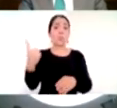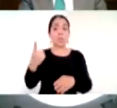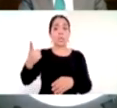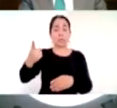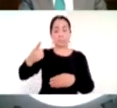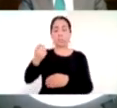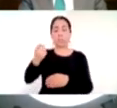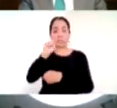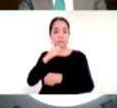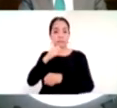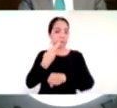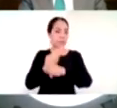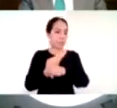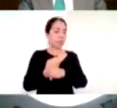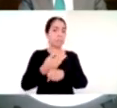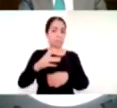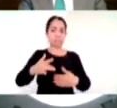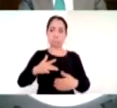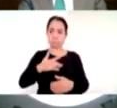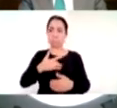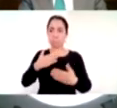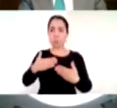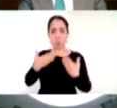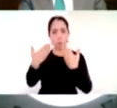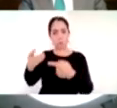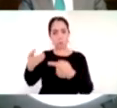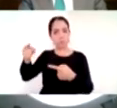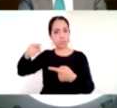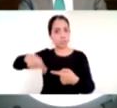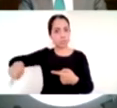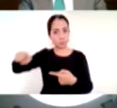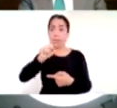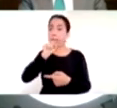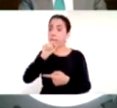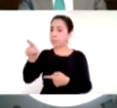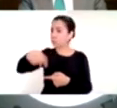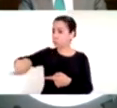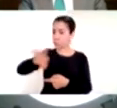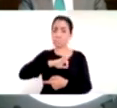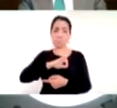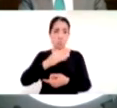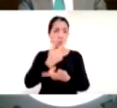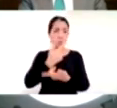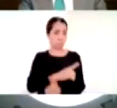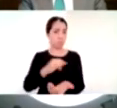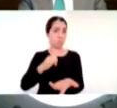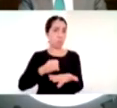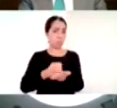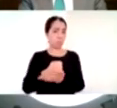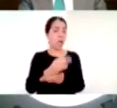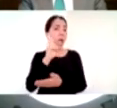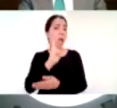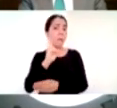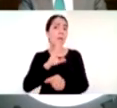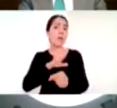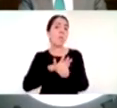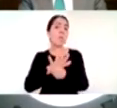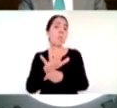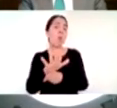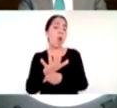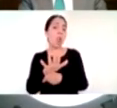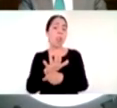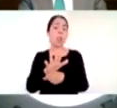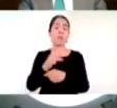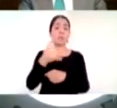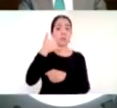ustedes determinen qué instrumento o herramienta es la que les funciona en su comunidad educativa eso nos llevó